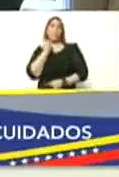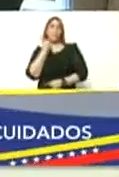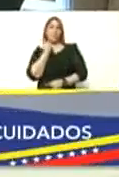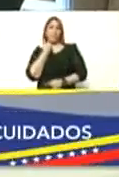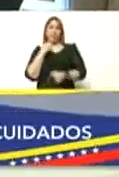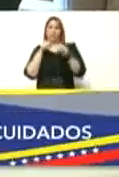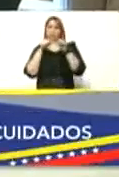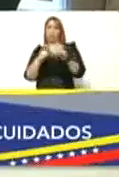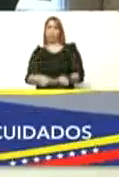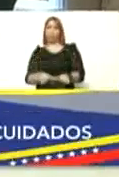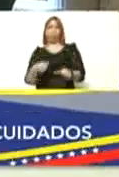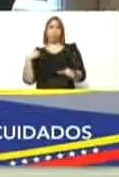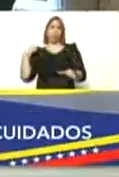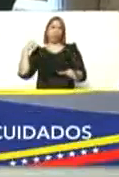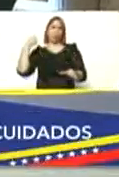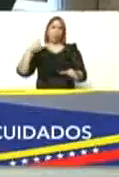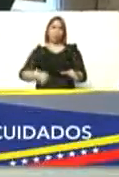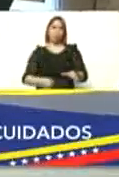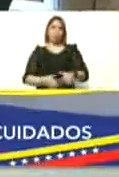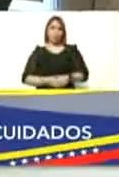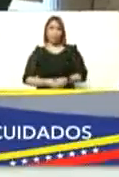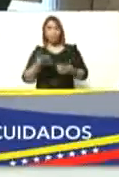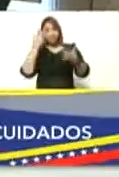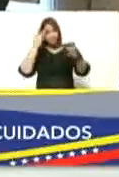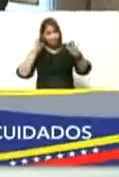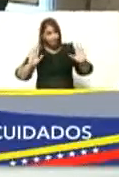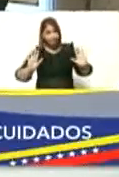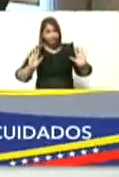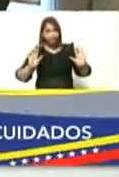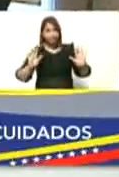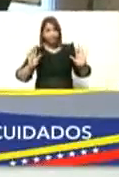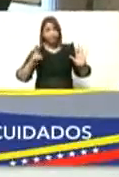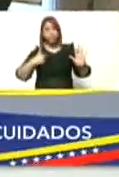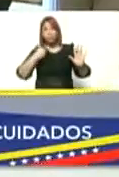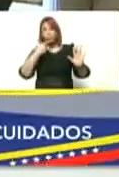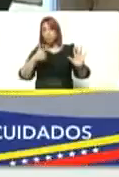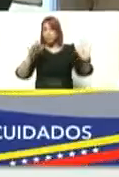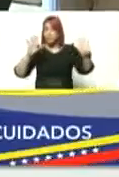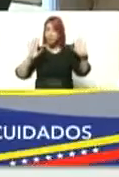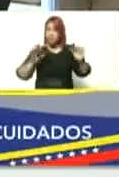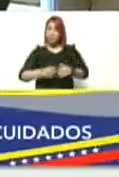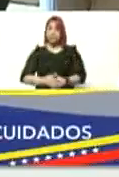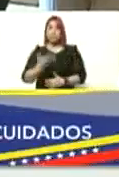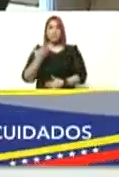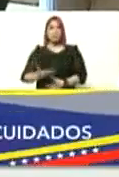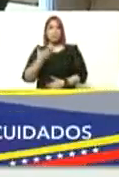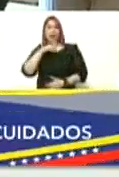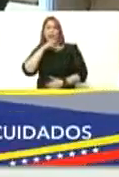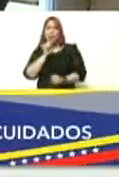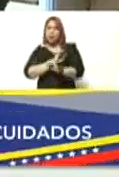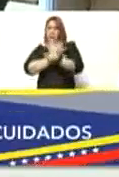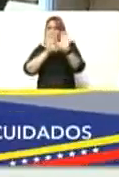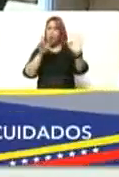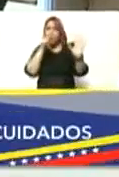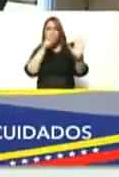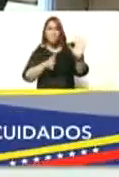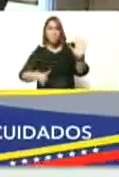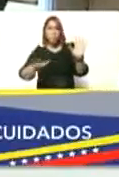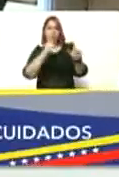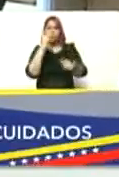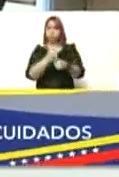quedarse por mucho tiempo pareciera yo lo vengo diciendo es importante hablarle claro a los pueblos